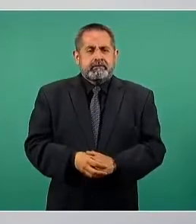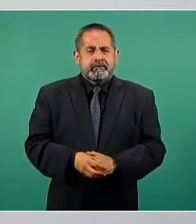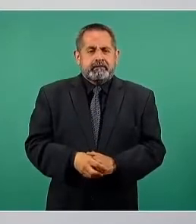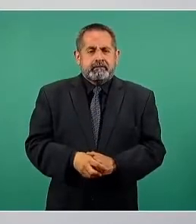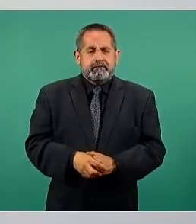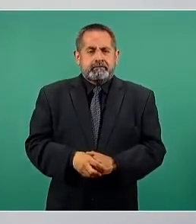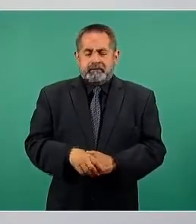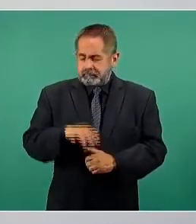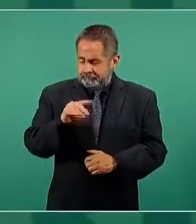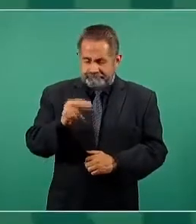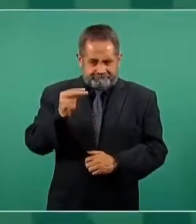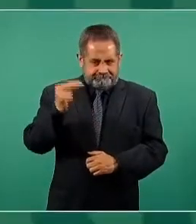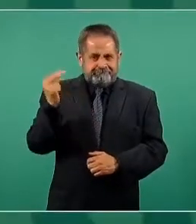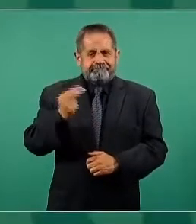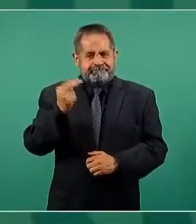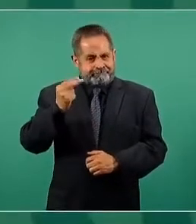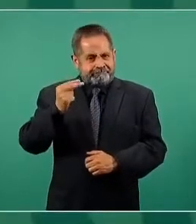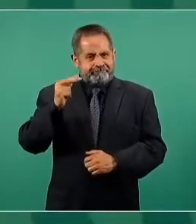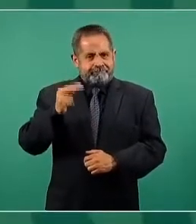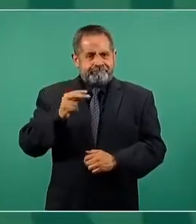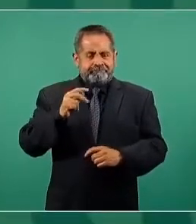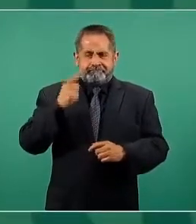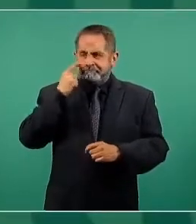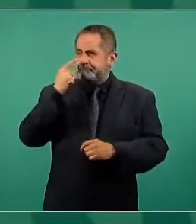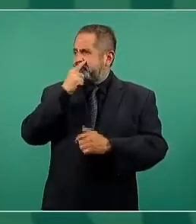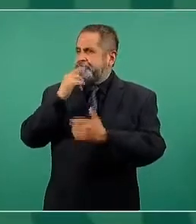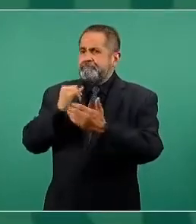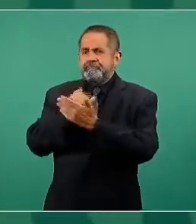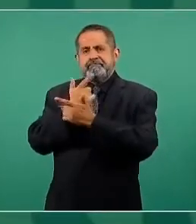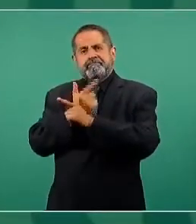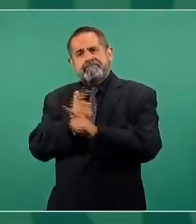sí se necesita la democracia.